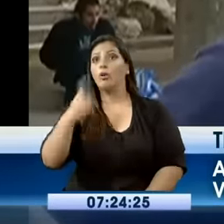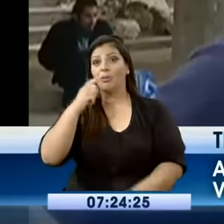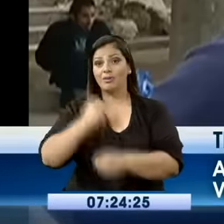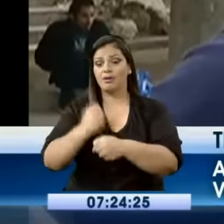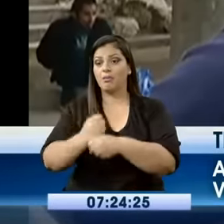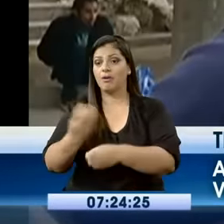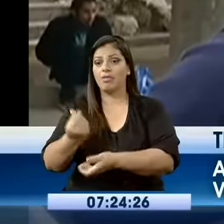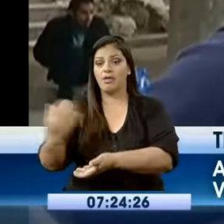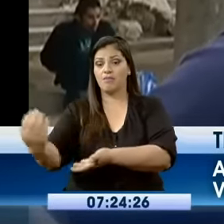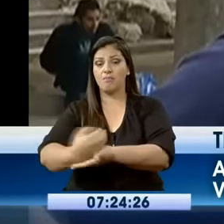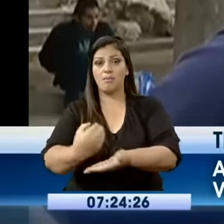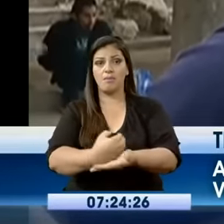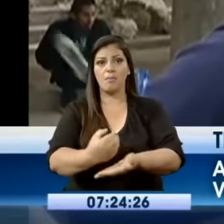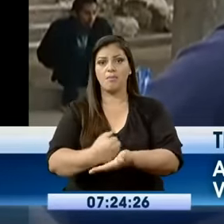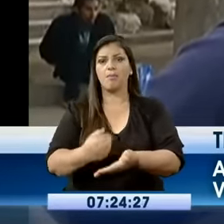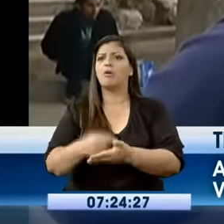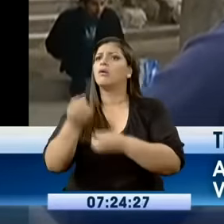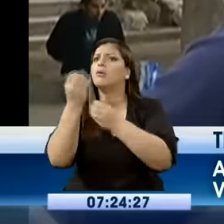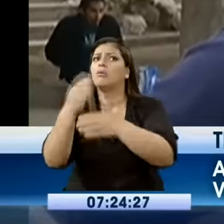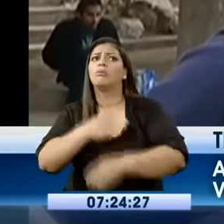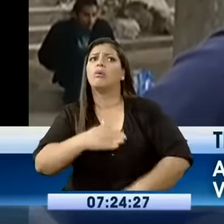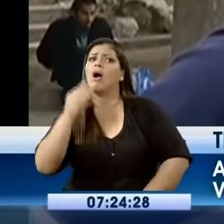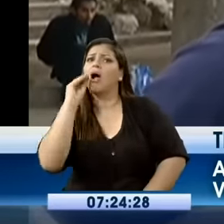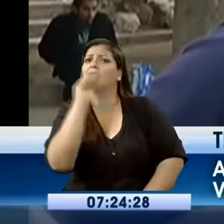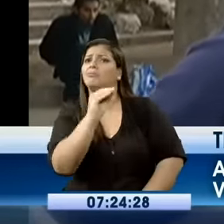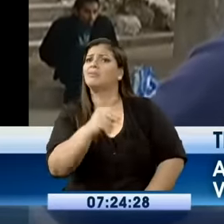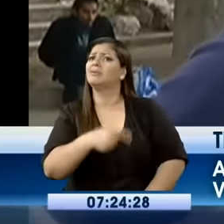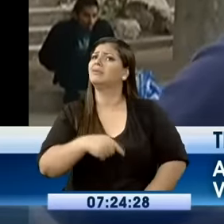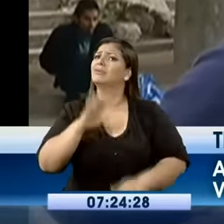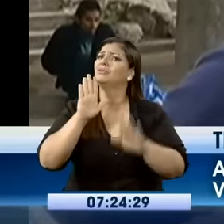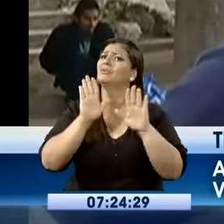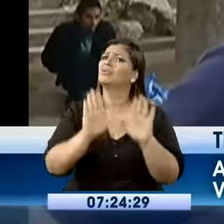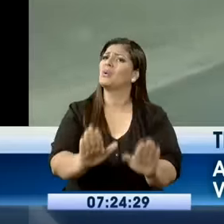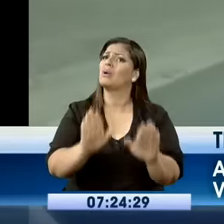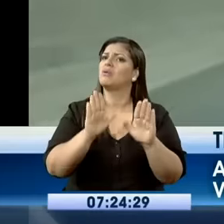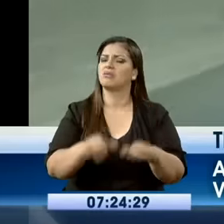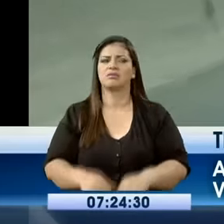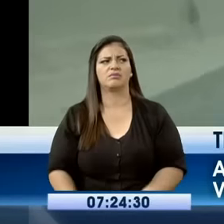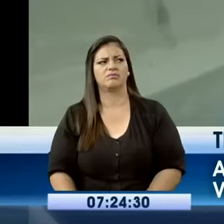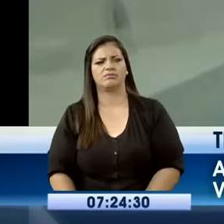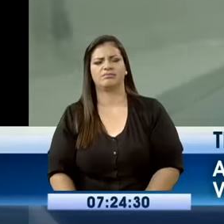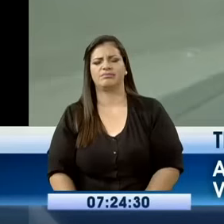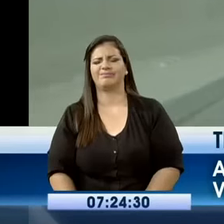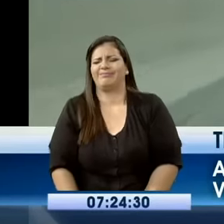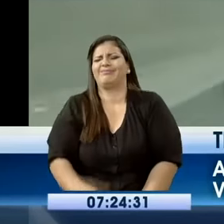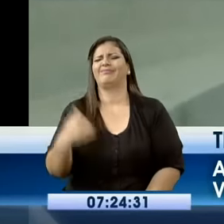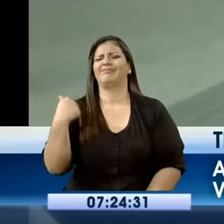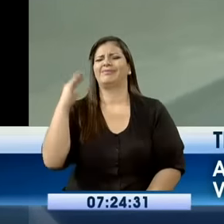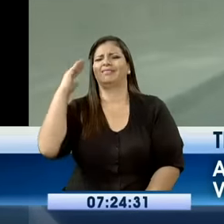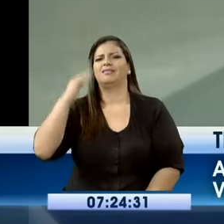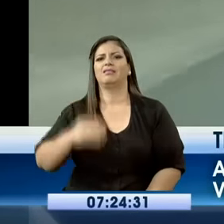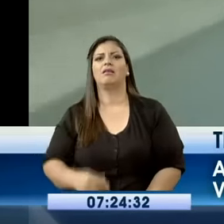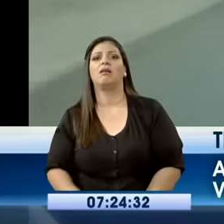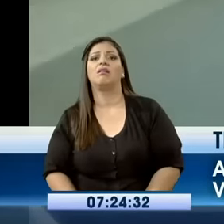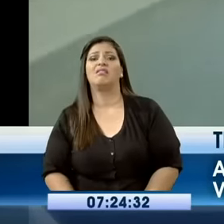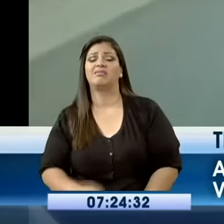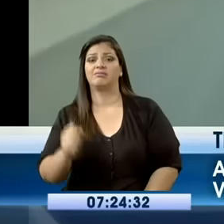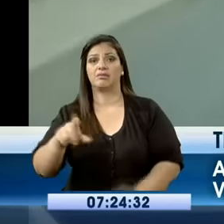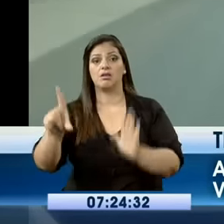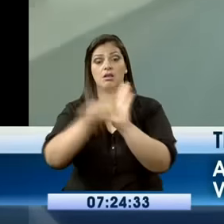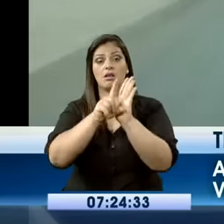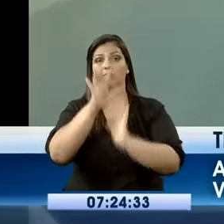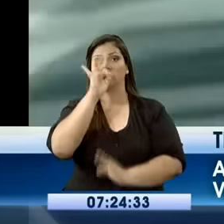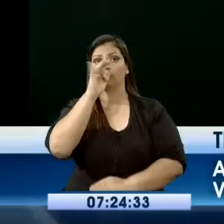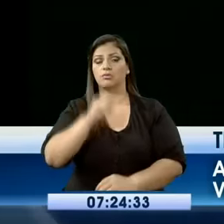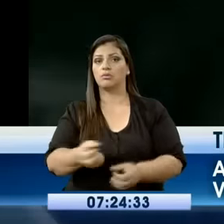vaya de más espacio, pero no, no hacen caso. De acuerdo con la actual ley de tránsito, el límite de